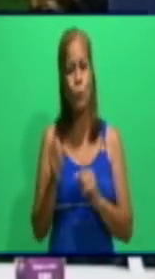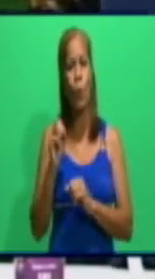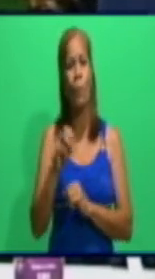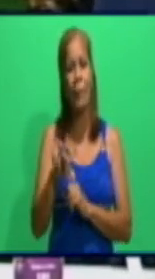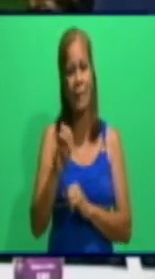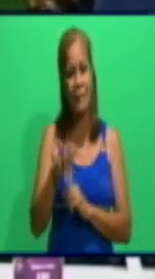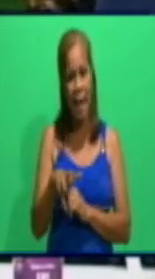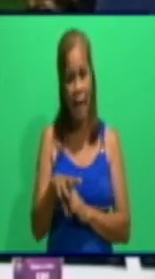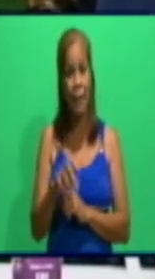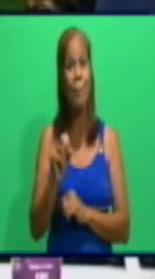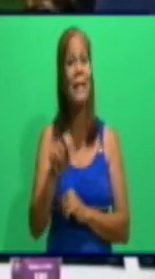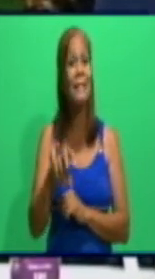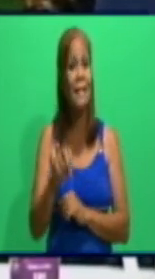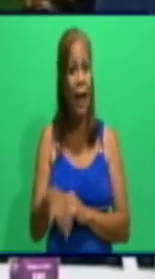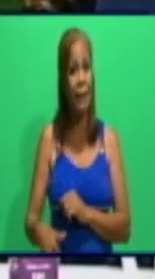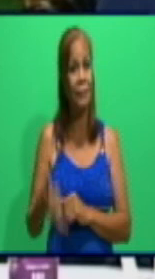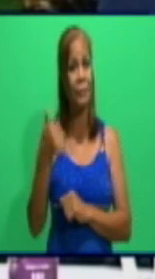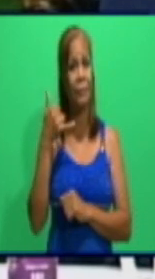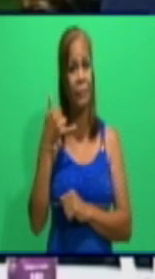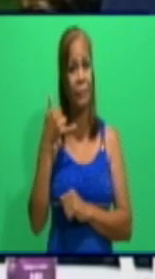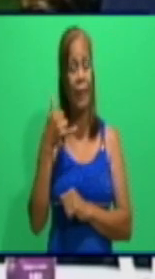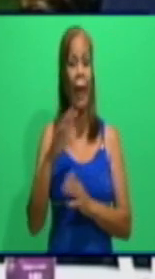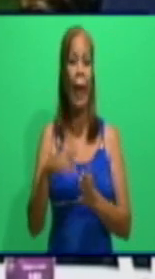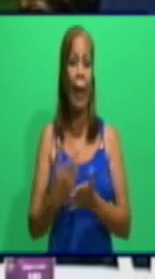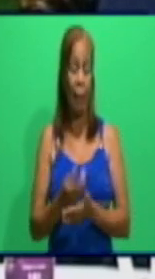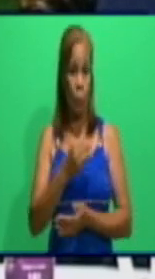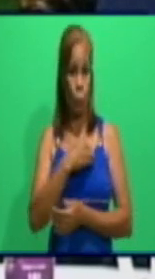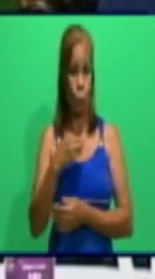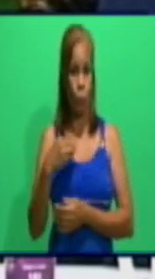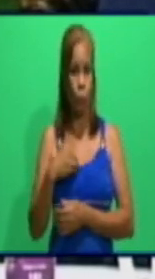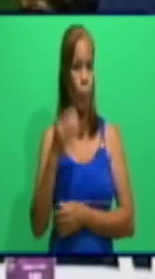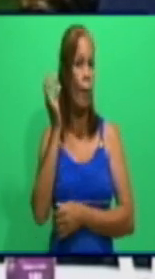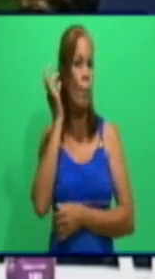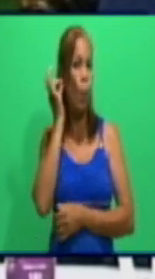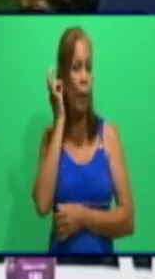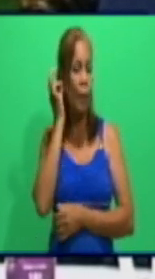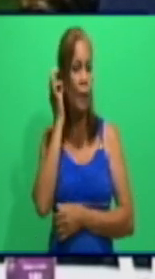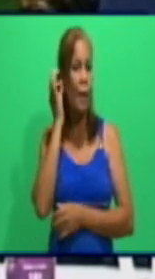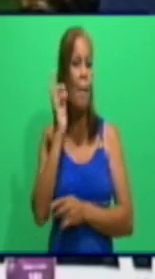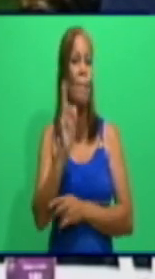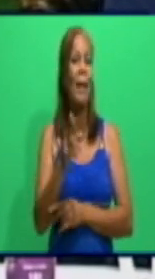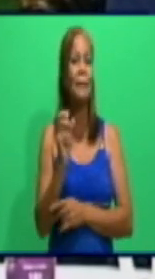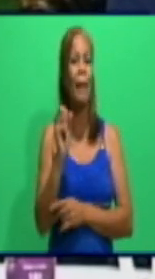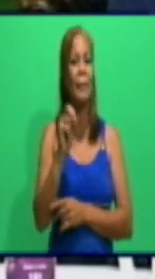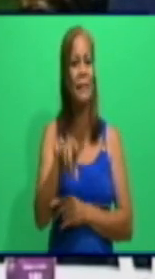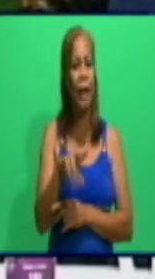saliendo algunos. Por ejemplo, la doctora Eliana Romero envía un mensaje con una situación dada en Manzana.